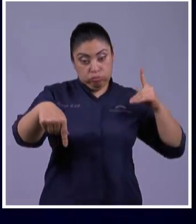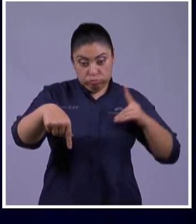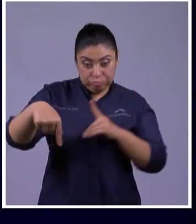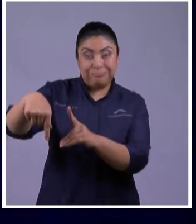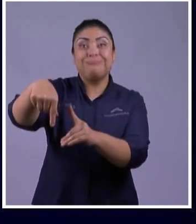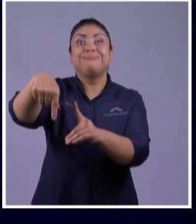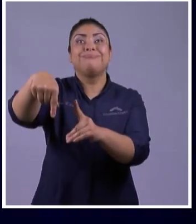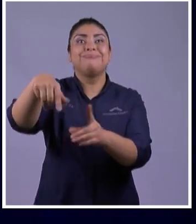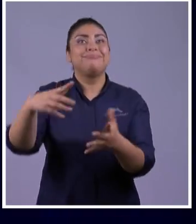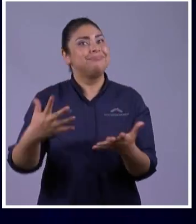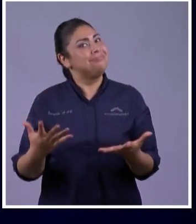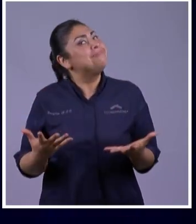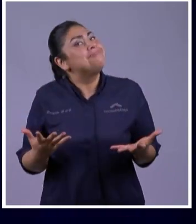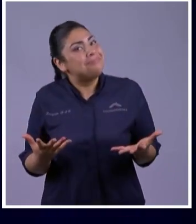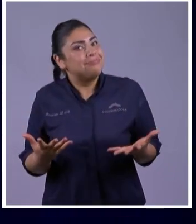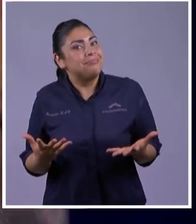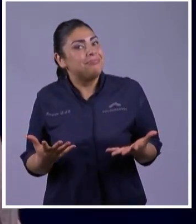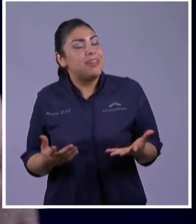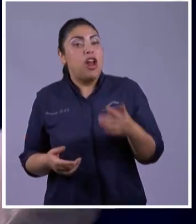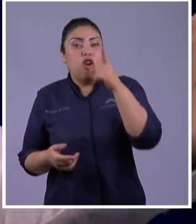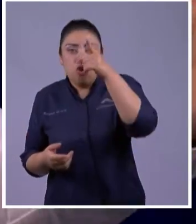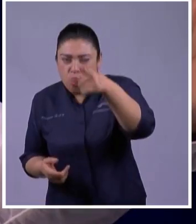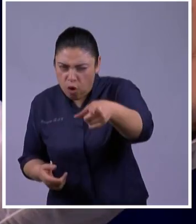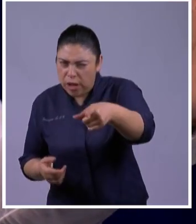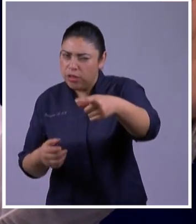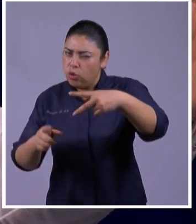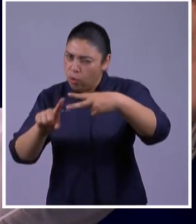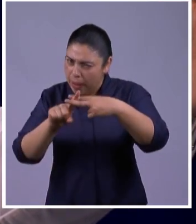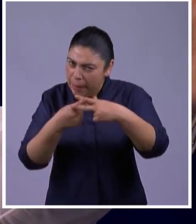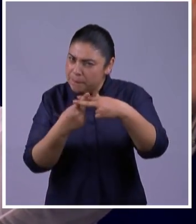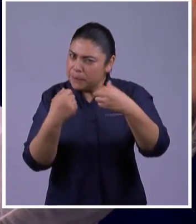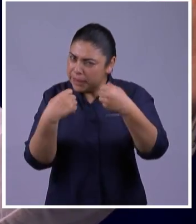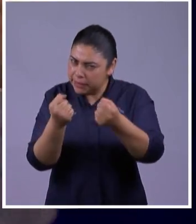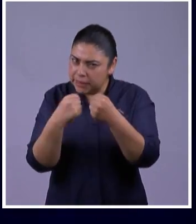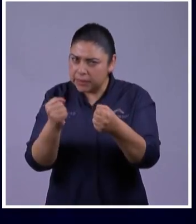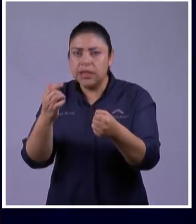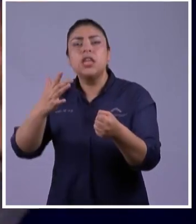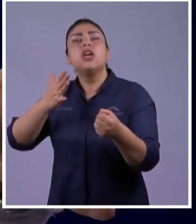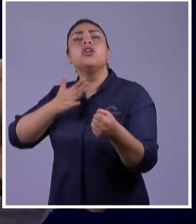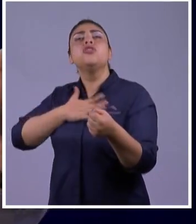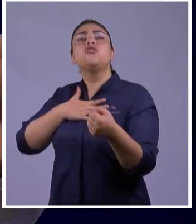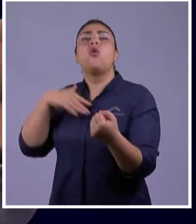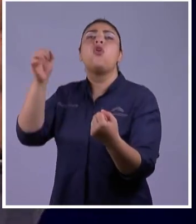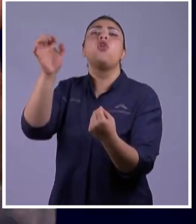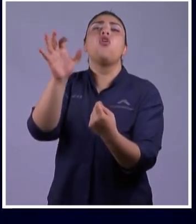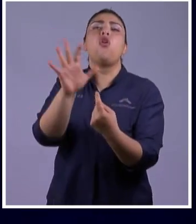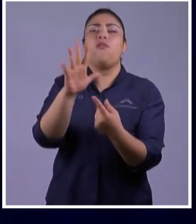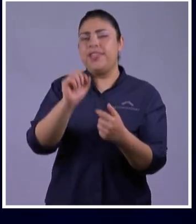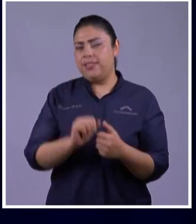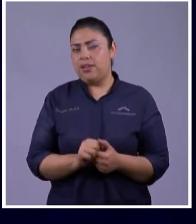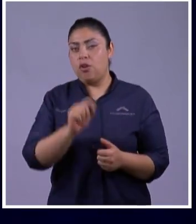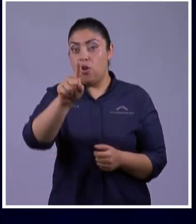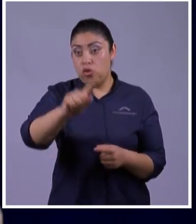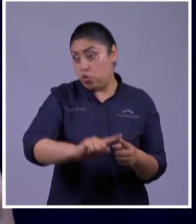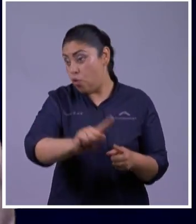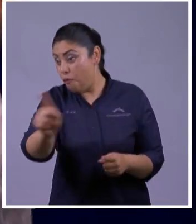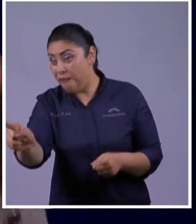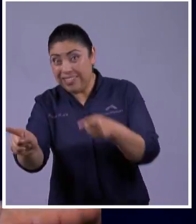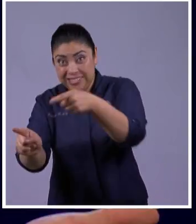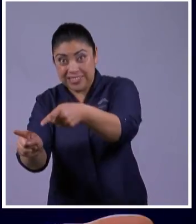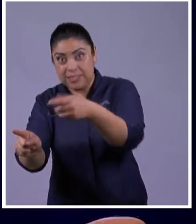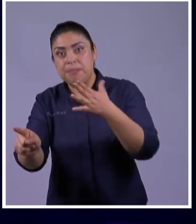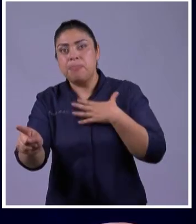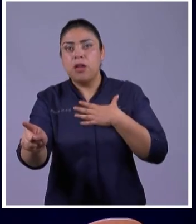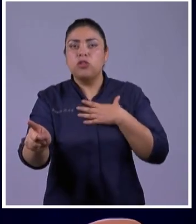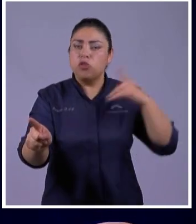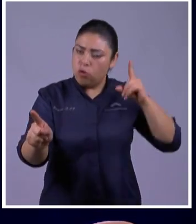Por Eso Le Dice Lo Que Emprendas Será Bendecido Donde Vayas Yo Iré Puedes Tener